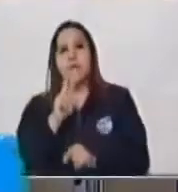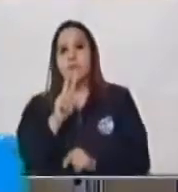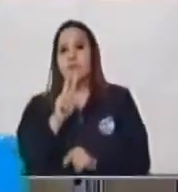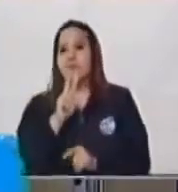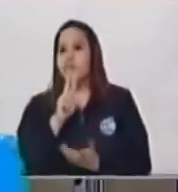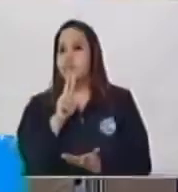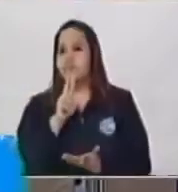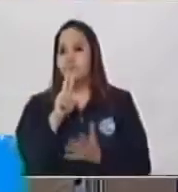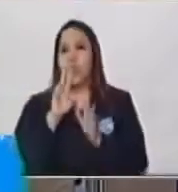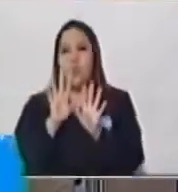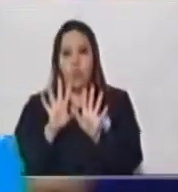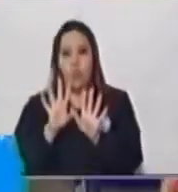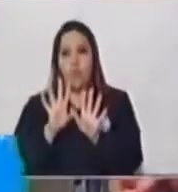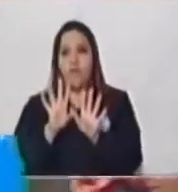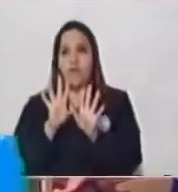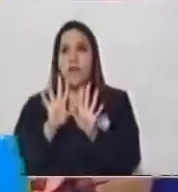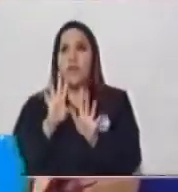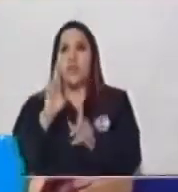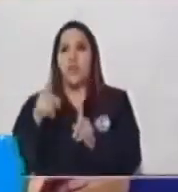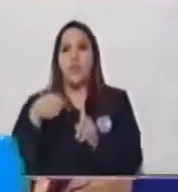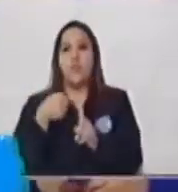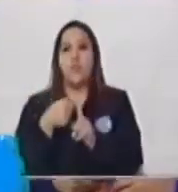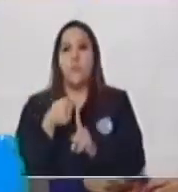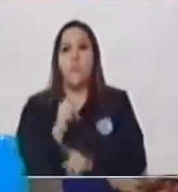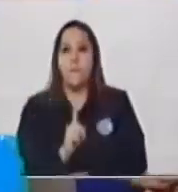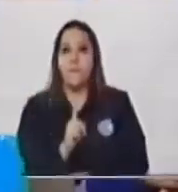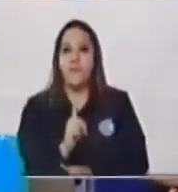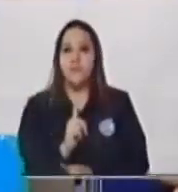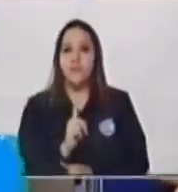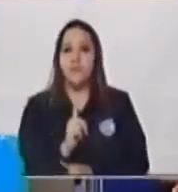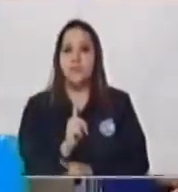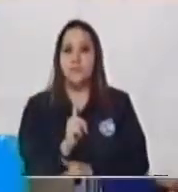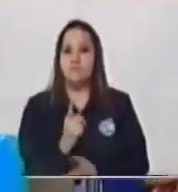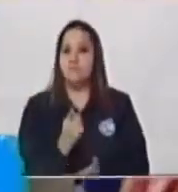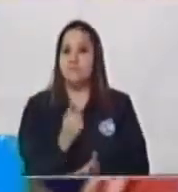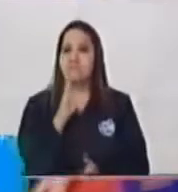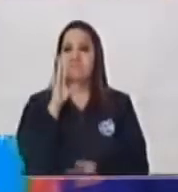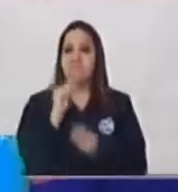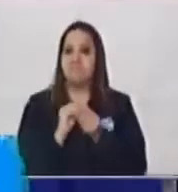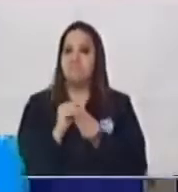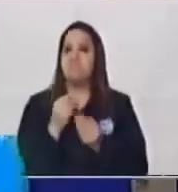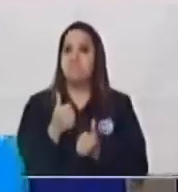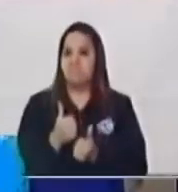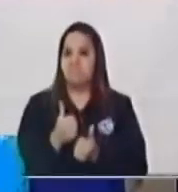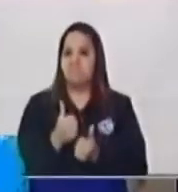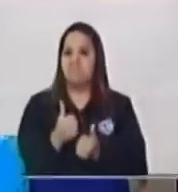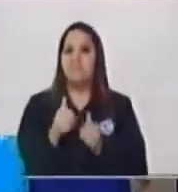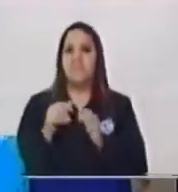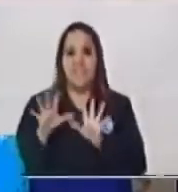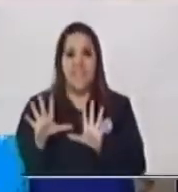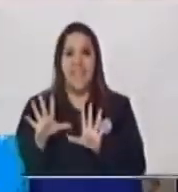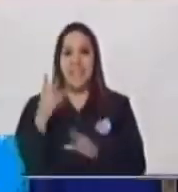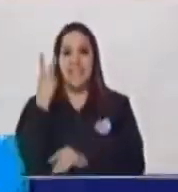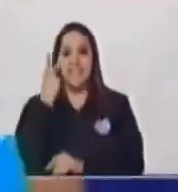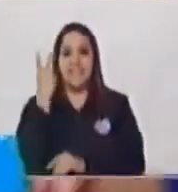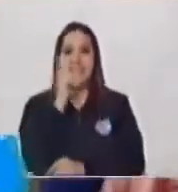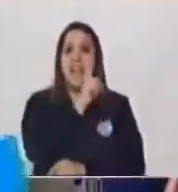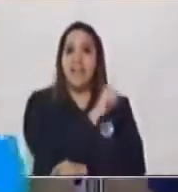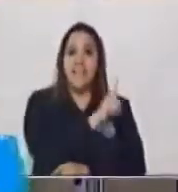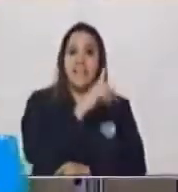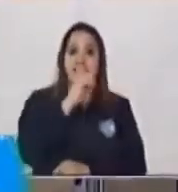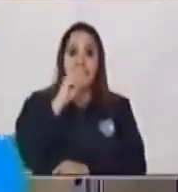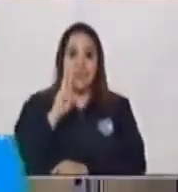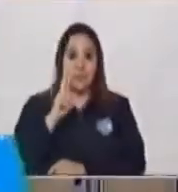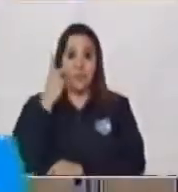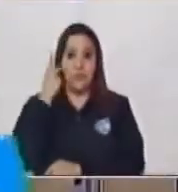9 9 9 más 1 9 9 9 10 10 10 Lo estás haciendo muy